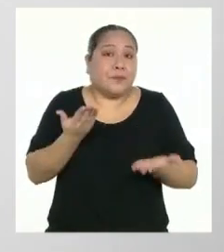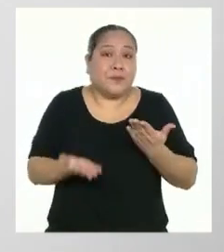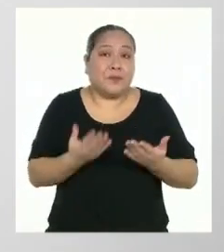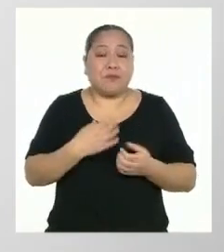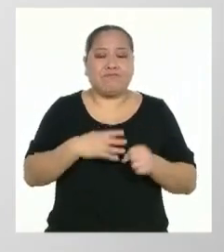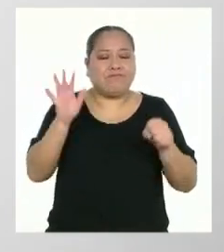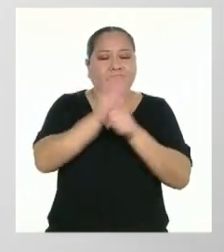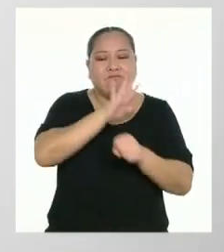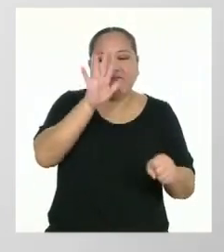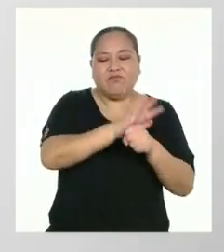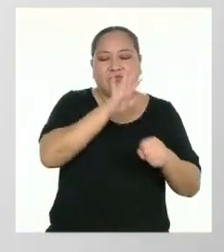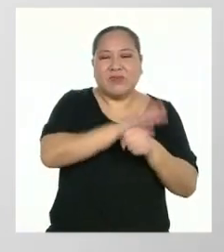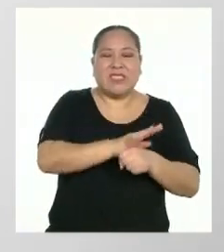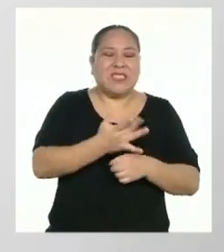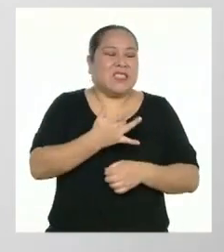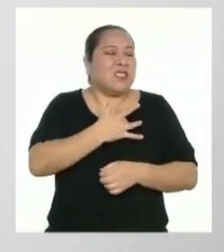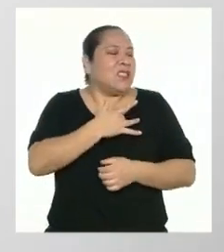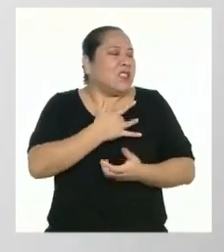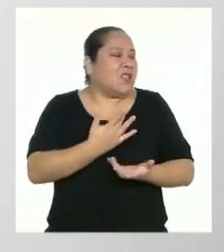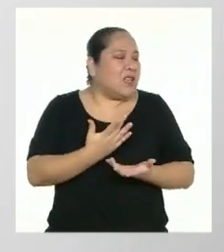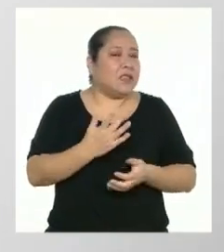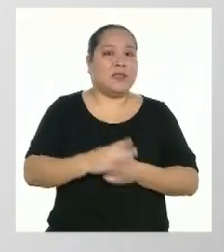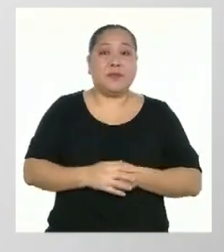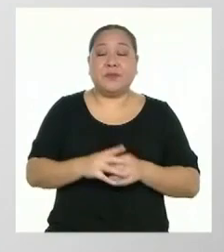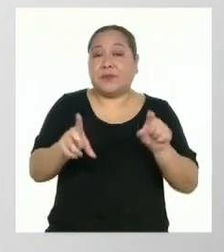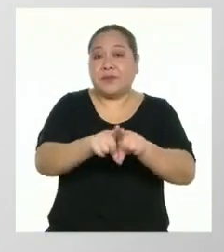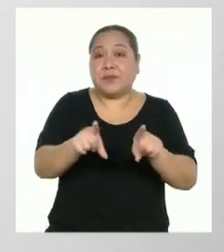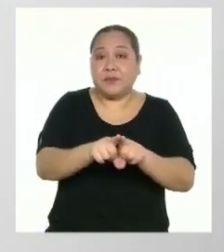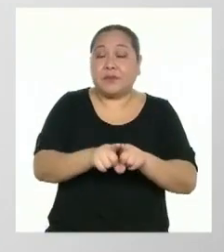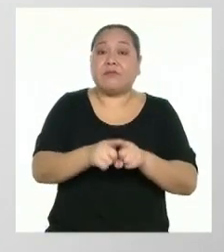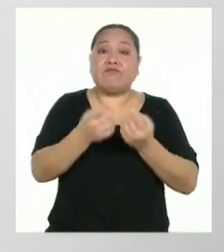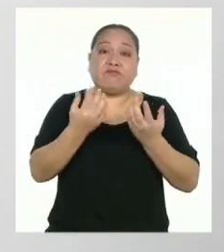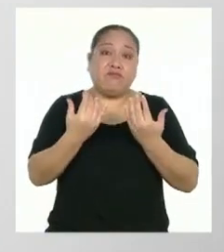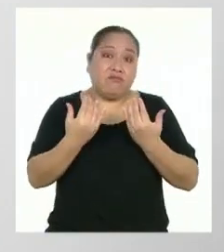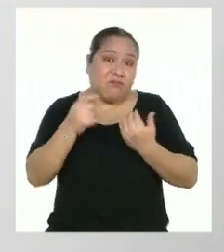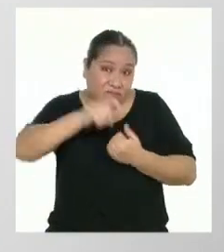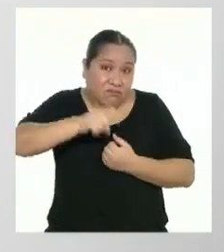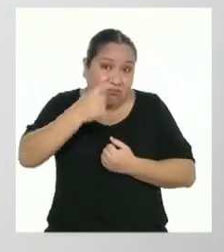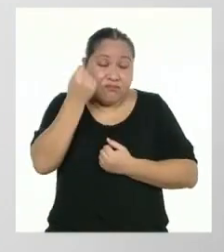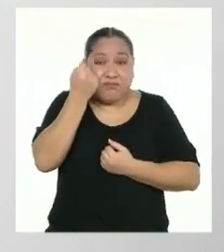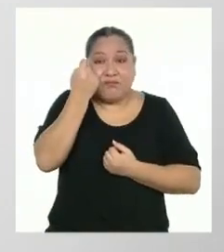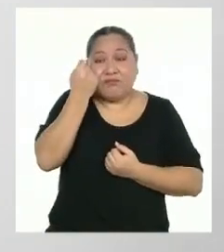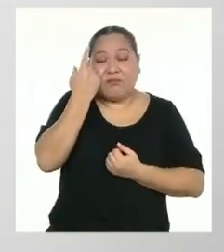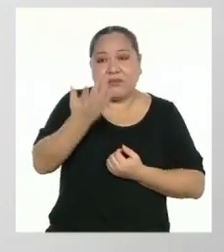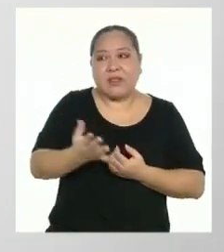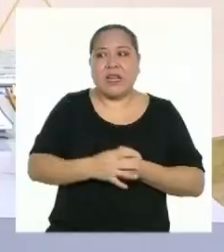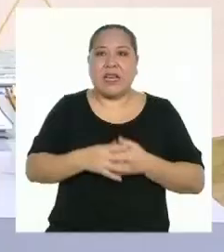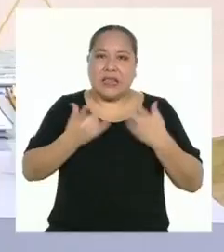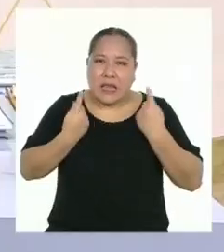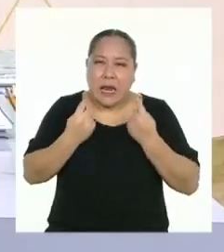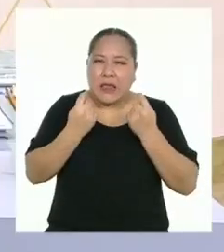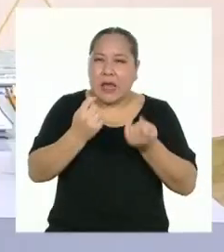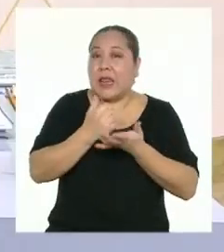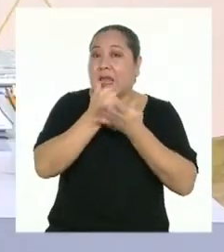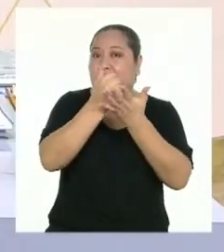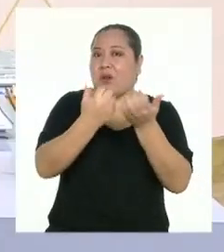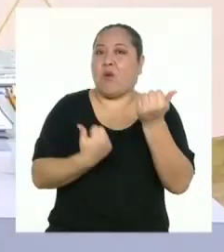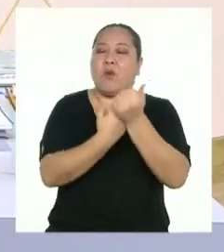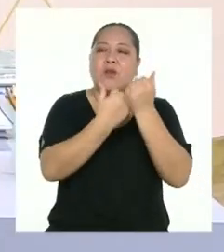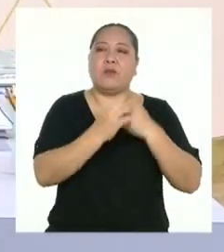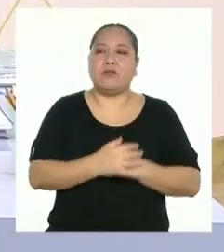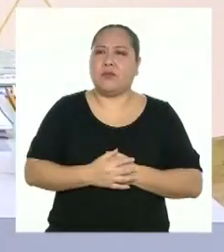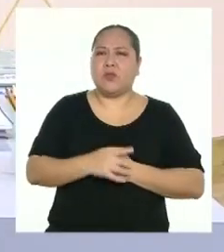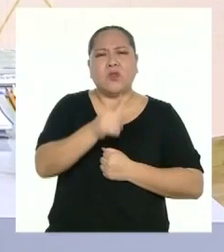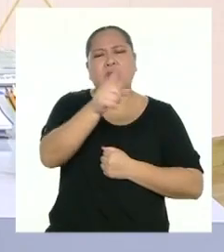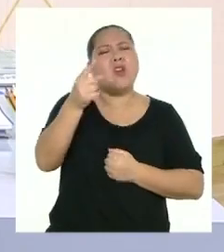ocupados o sensibles. También tenemos que entenderles y poner de nuestra parte. ¿Cómo creen que podemos